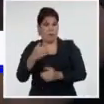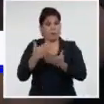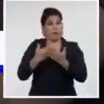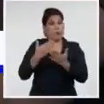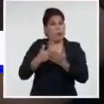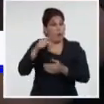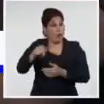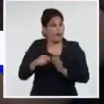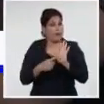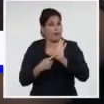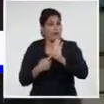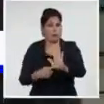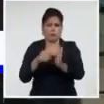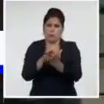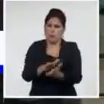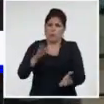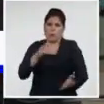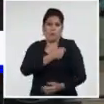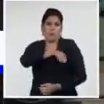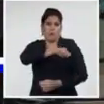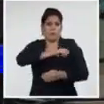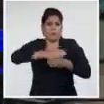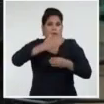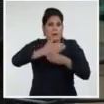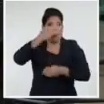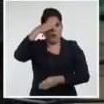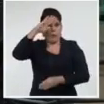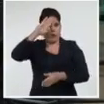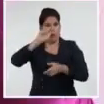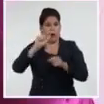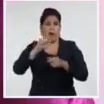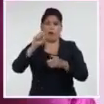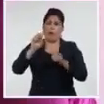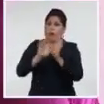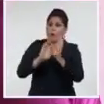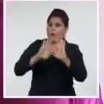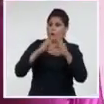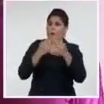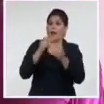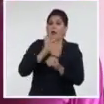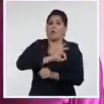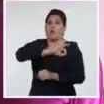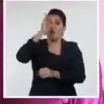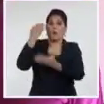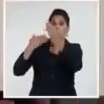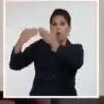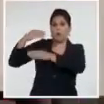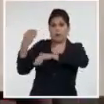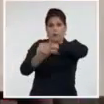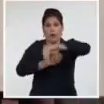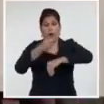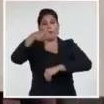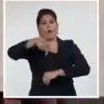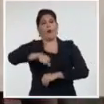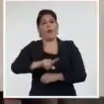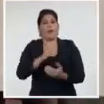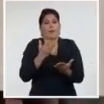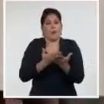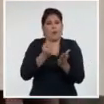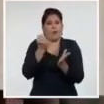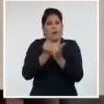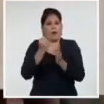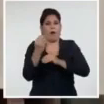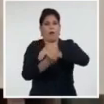dinámica demuestra el compromiso del pueblo santiaguero ante un código que por primera vez en su historia constitucional, Cuba aprobó un